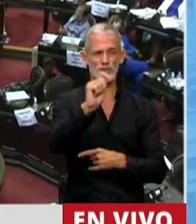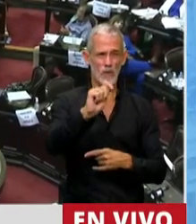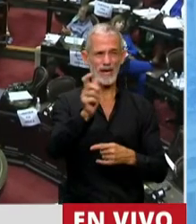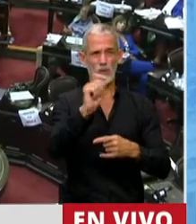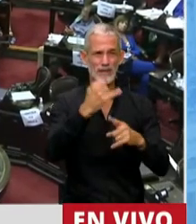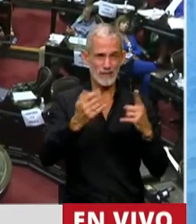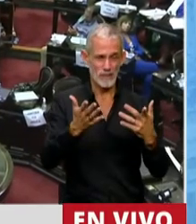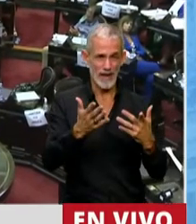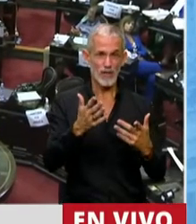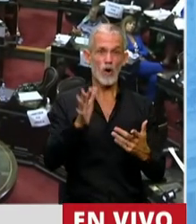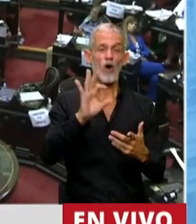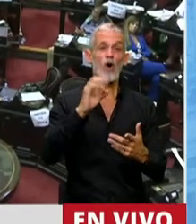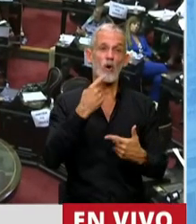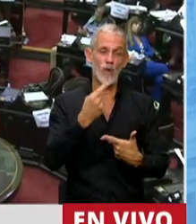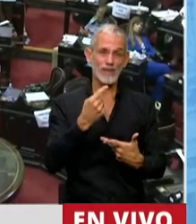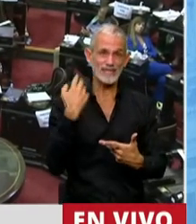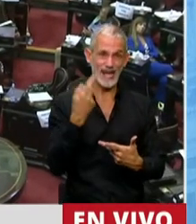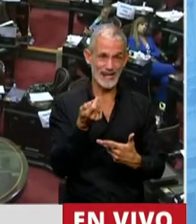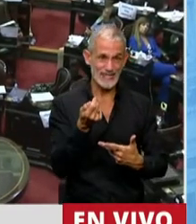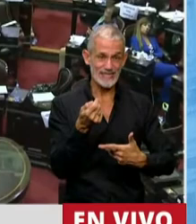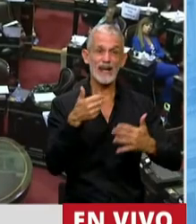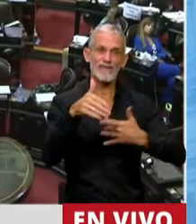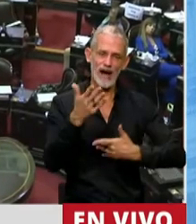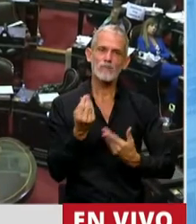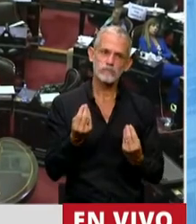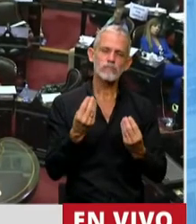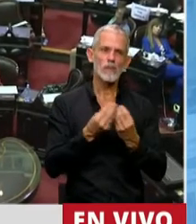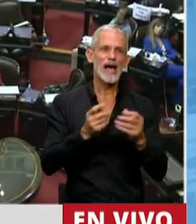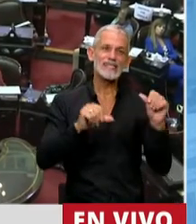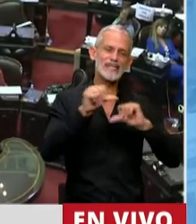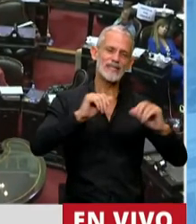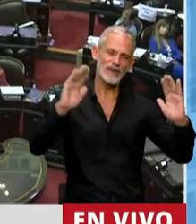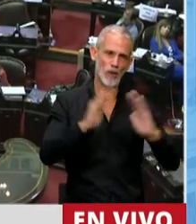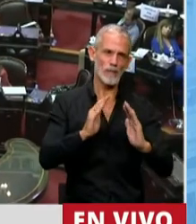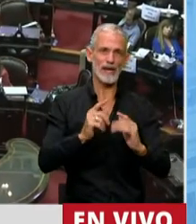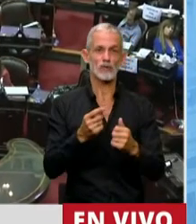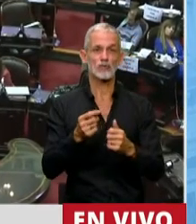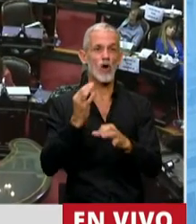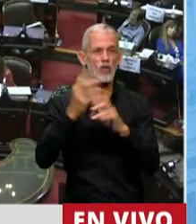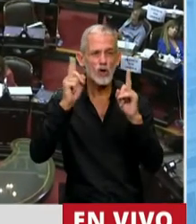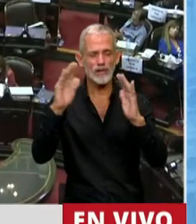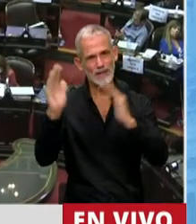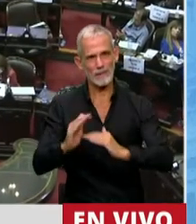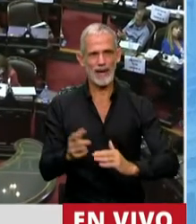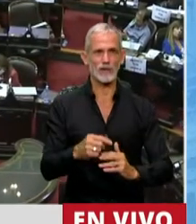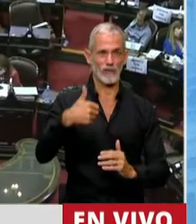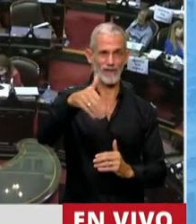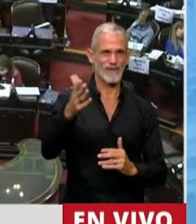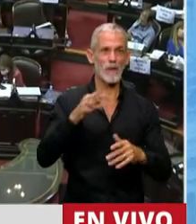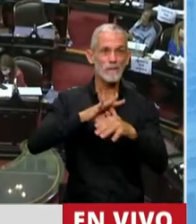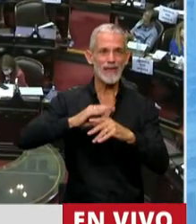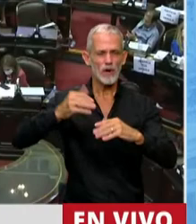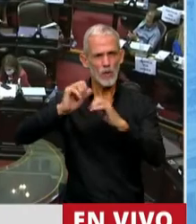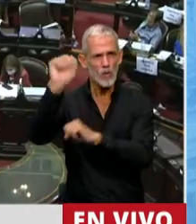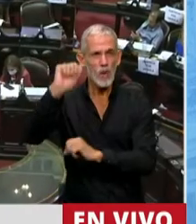medio, si no, como les decía recién, va a haber mucho menos científicos, mucho menos docentes, mucho menos médicos